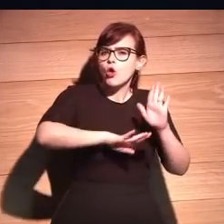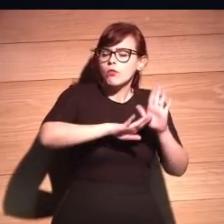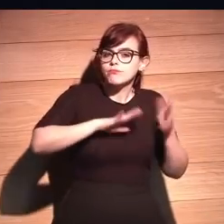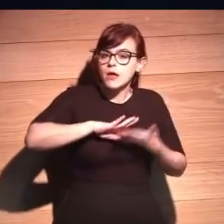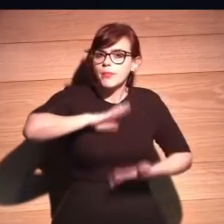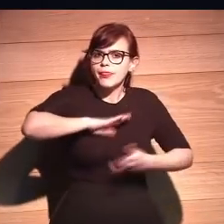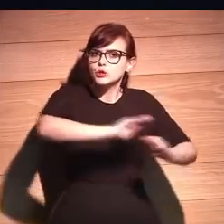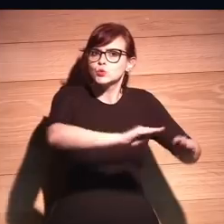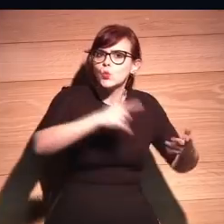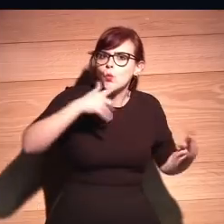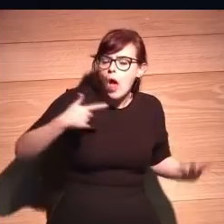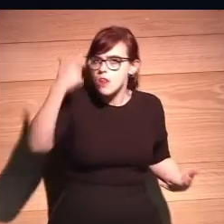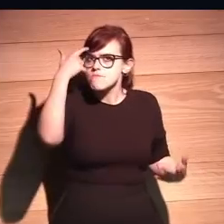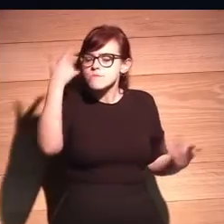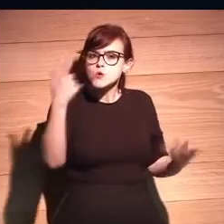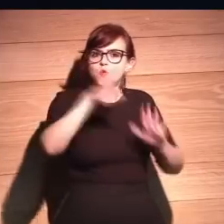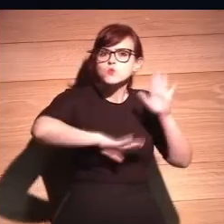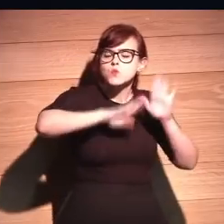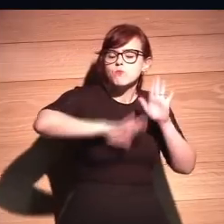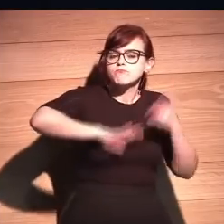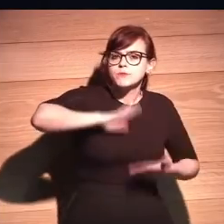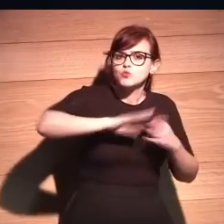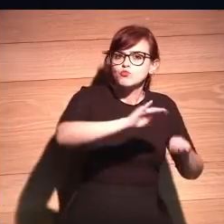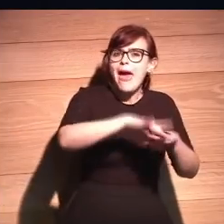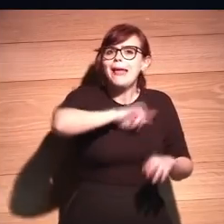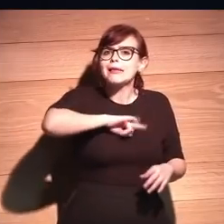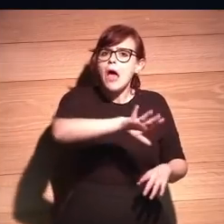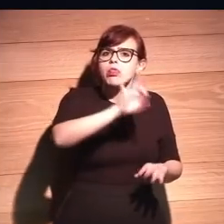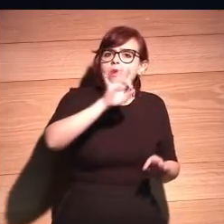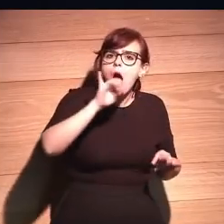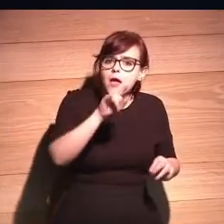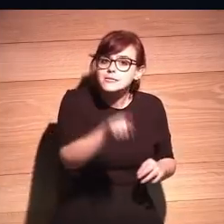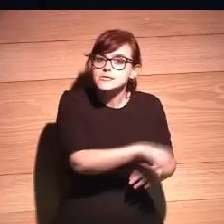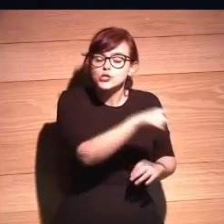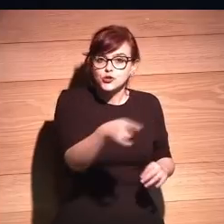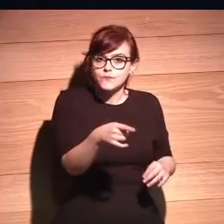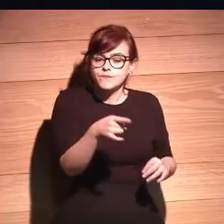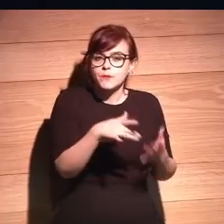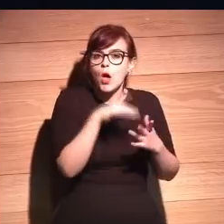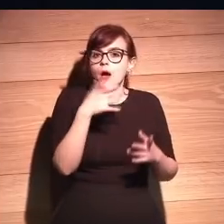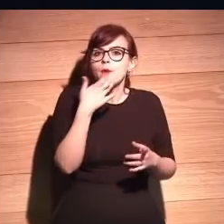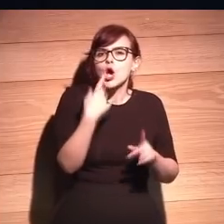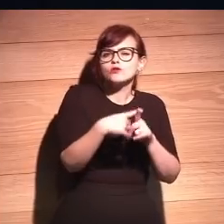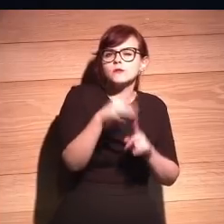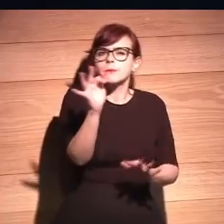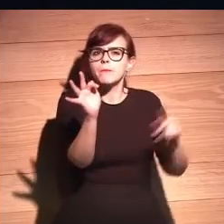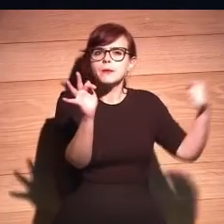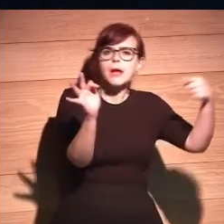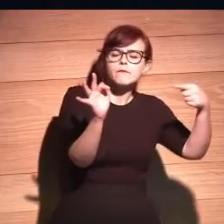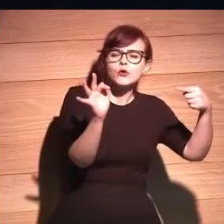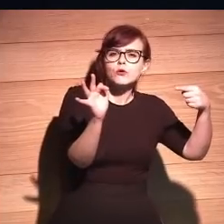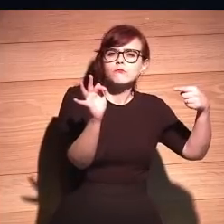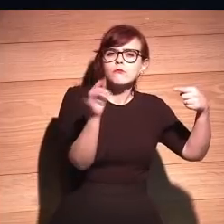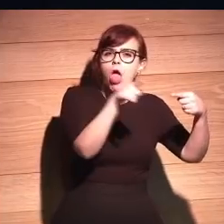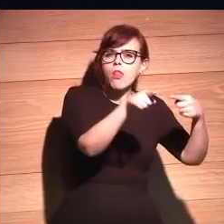control? ¿Hay ética en la decisión? ¿Quién ha decidido sobre el bien y el mal? ¿Son corporaciones?